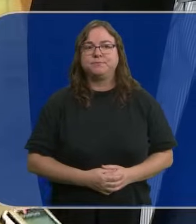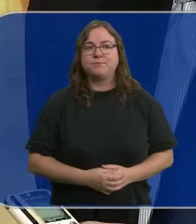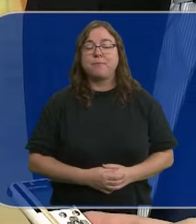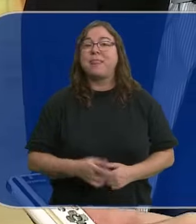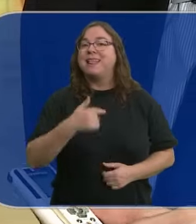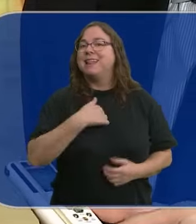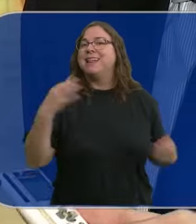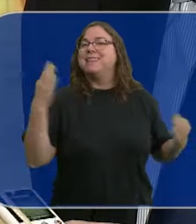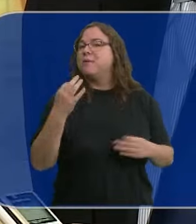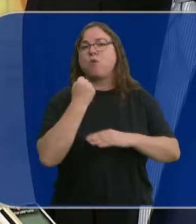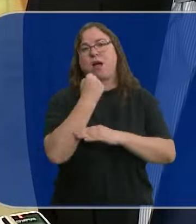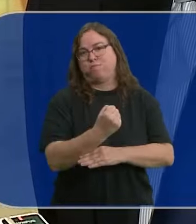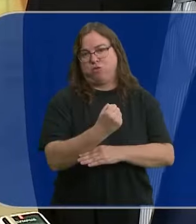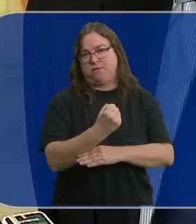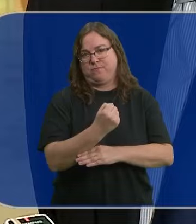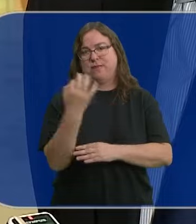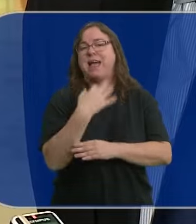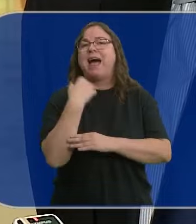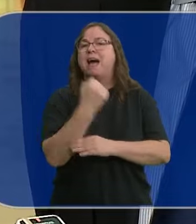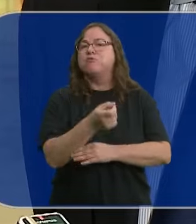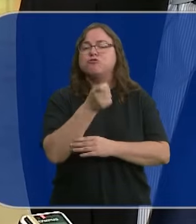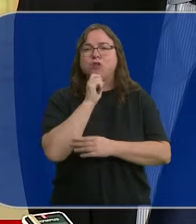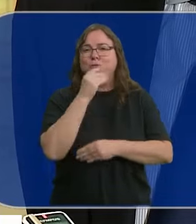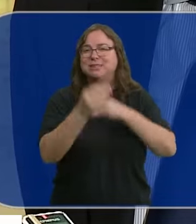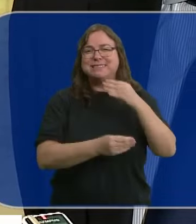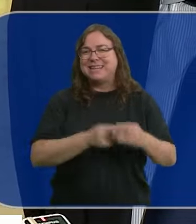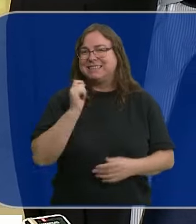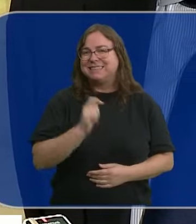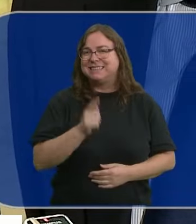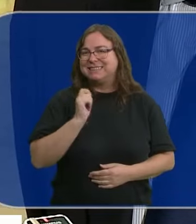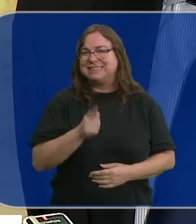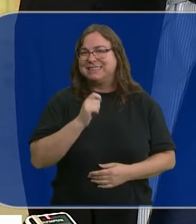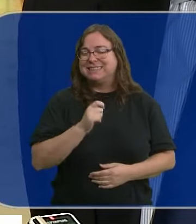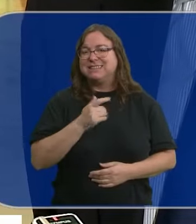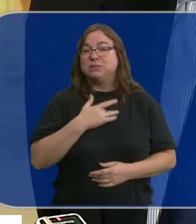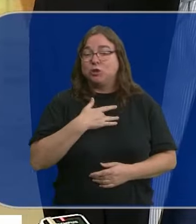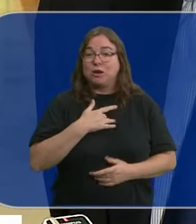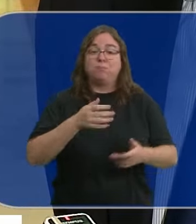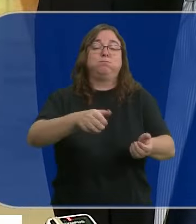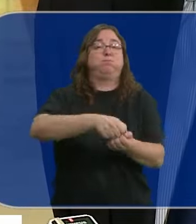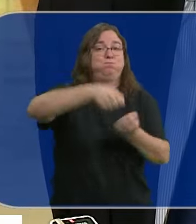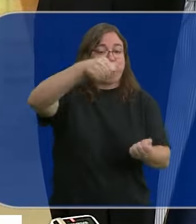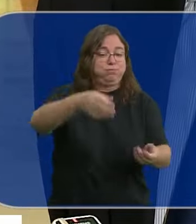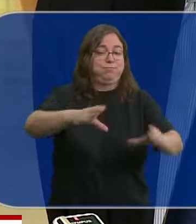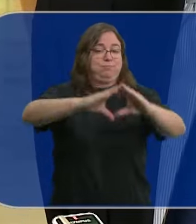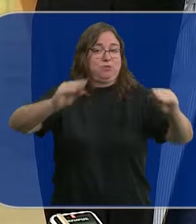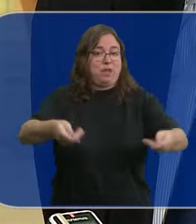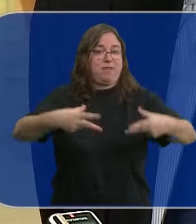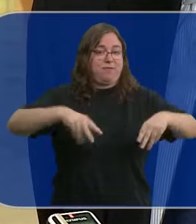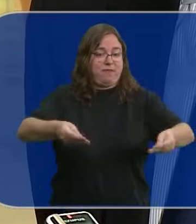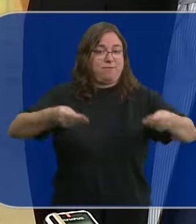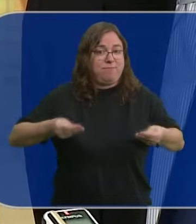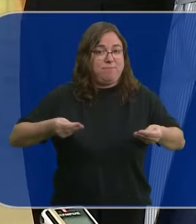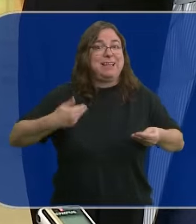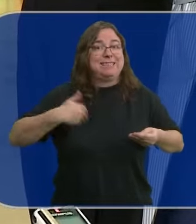Lo que tenemos que hacer es apoyarlos. Lo hacemos, evidentemente, normalmente después de su agresión, después de estar egresados los